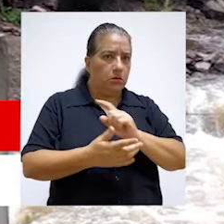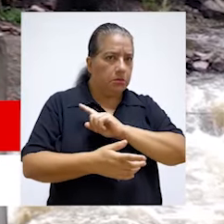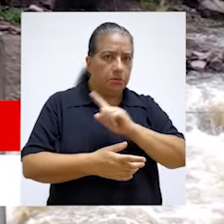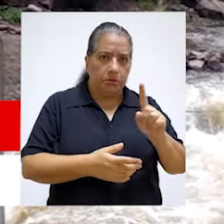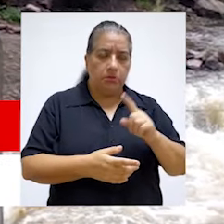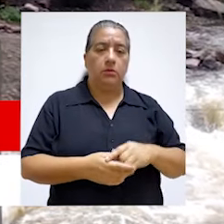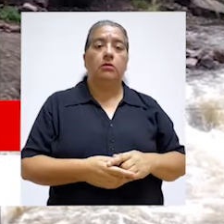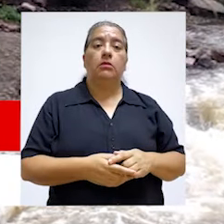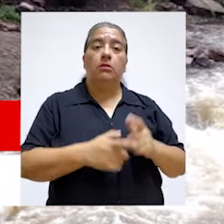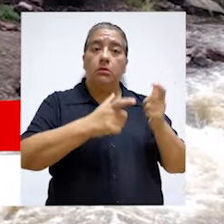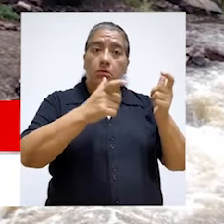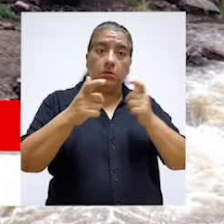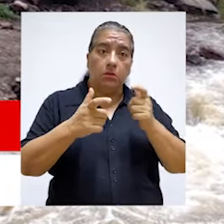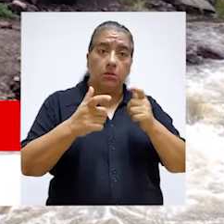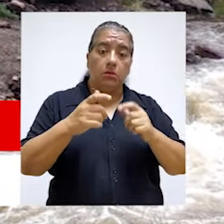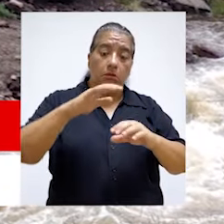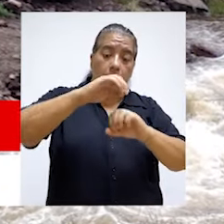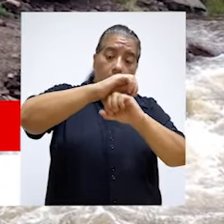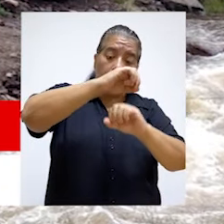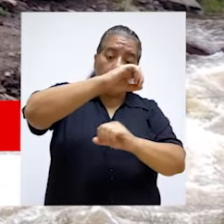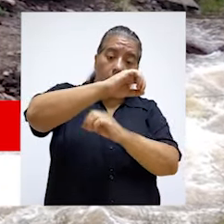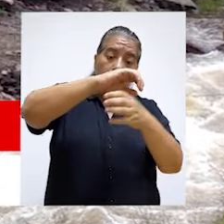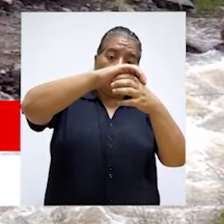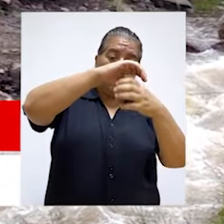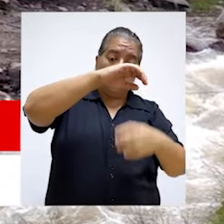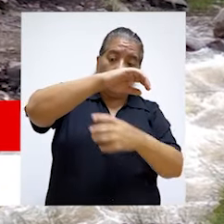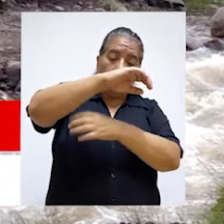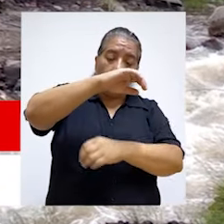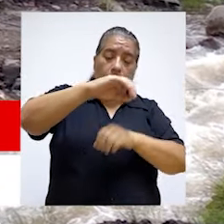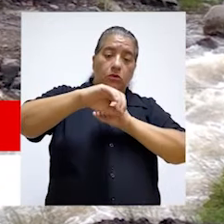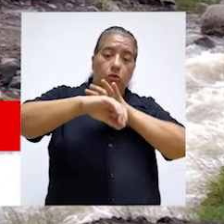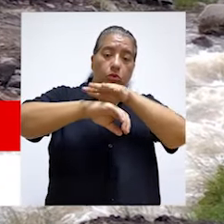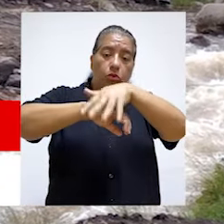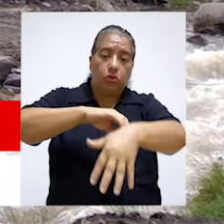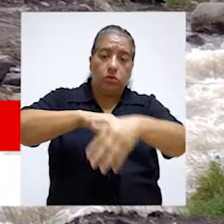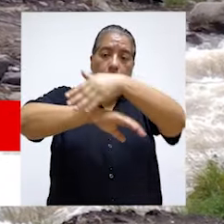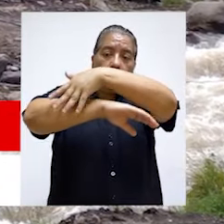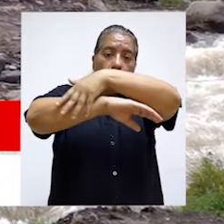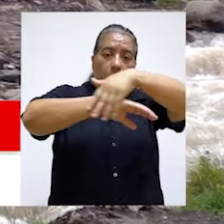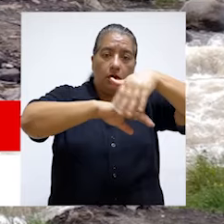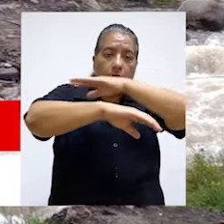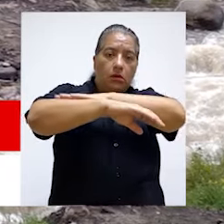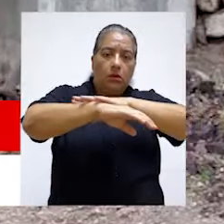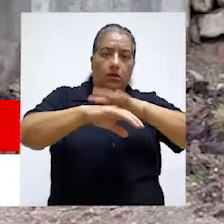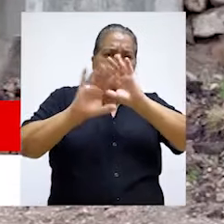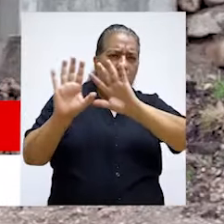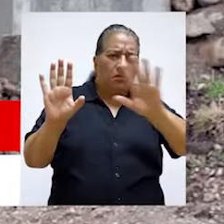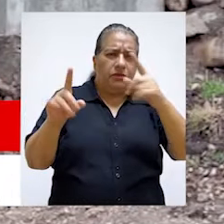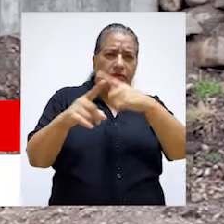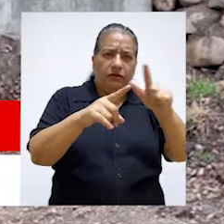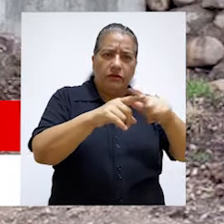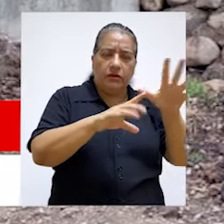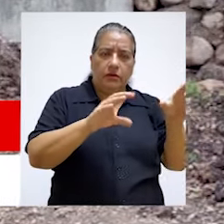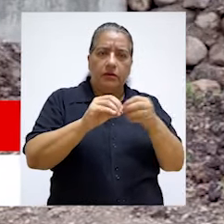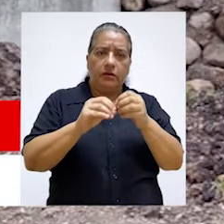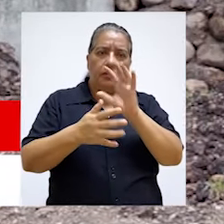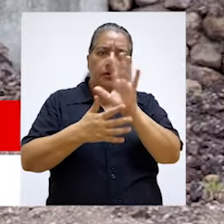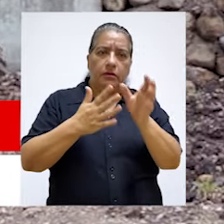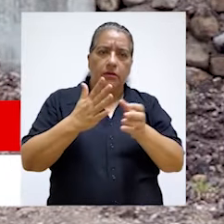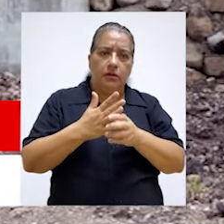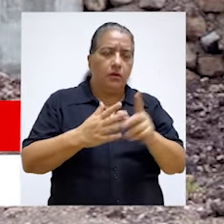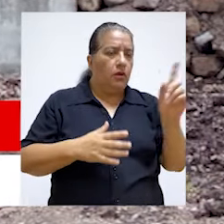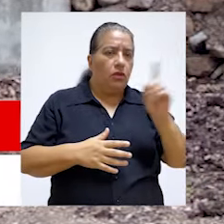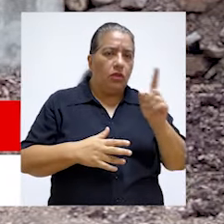Huancabelica. Nuestro informe de control advierte que el estribo, la estructura, el sistema de drenaje, las barandas,